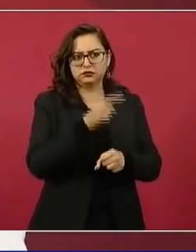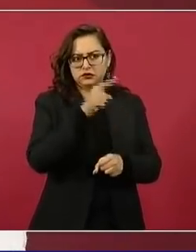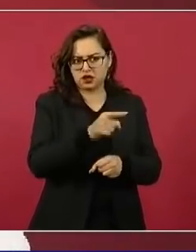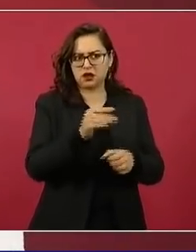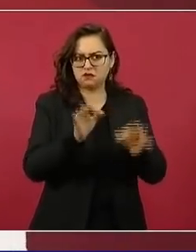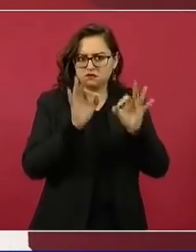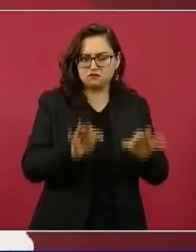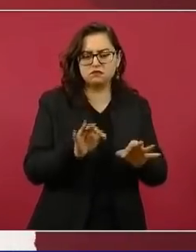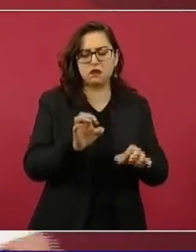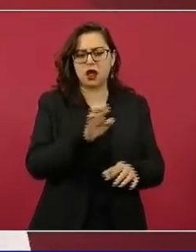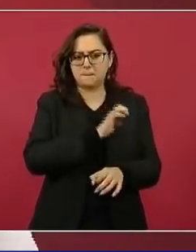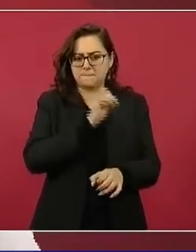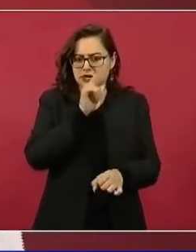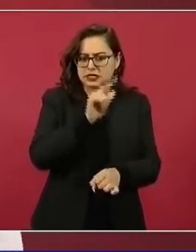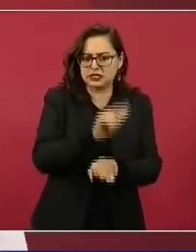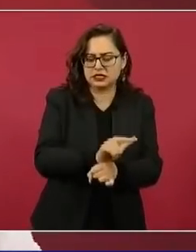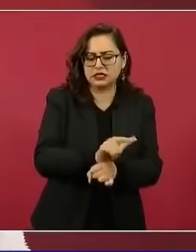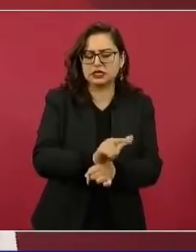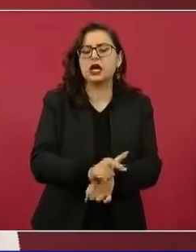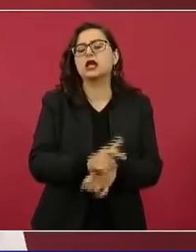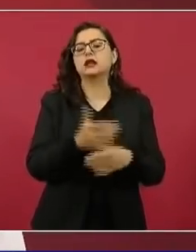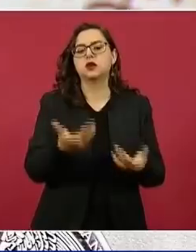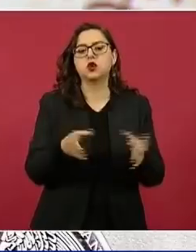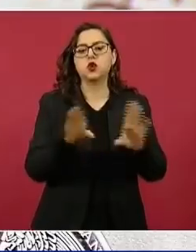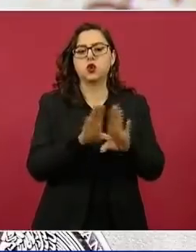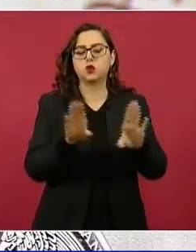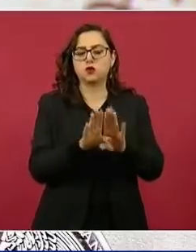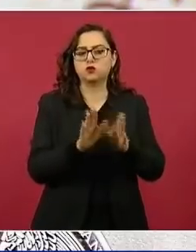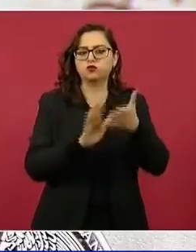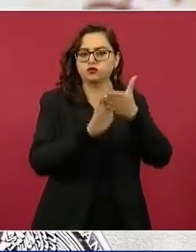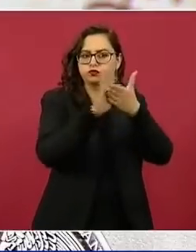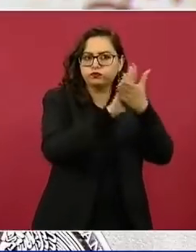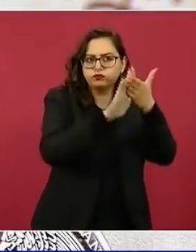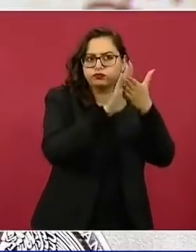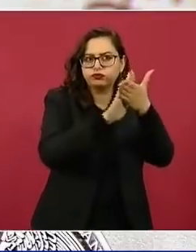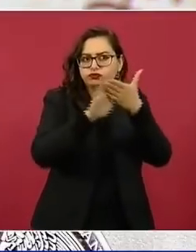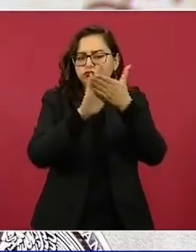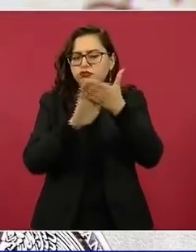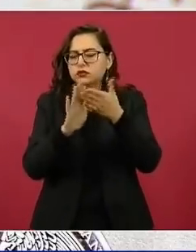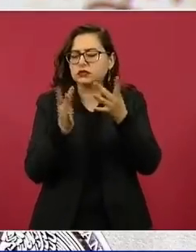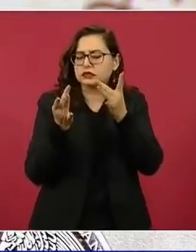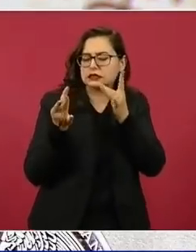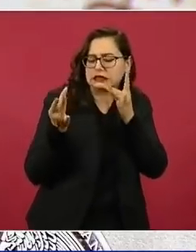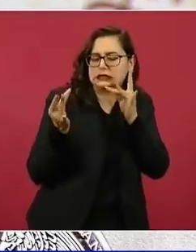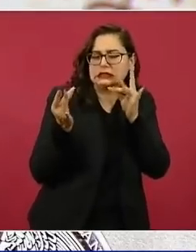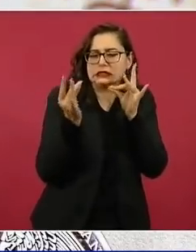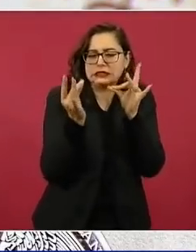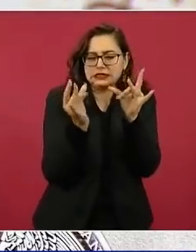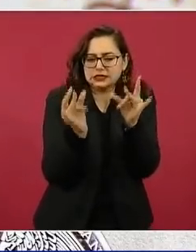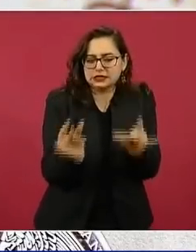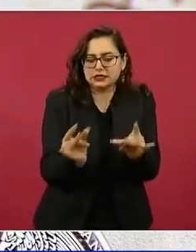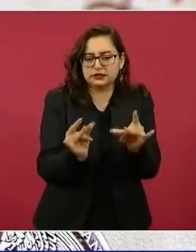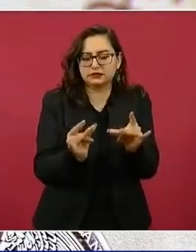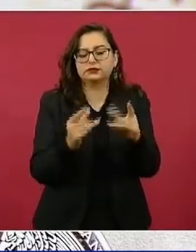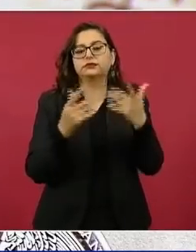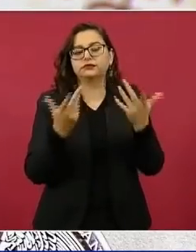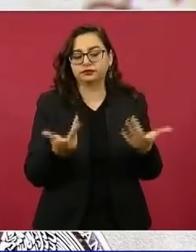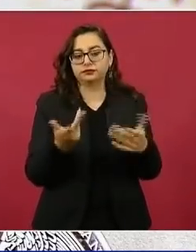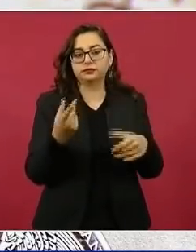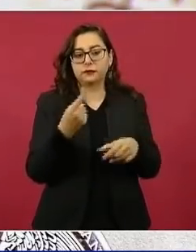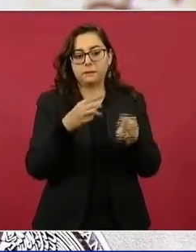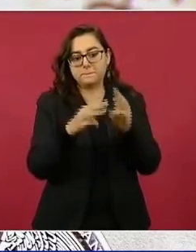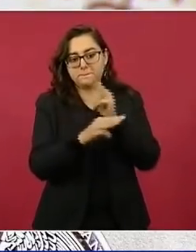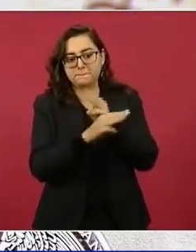que es una suspensión de arcilla de consistencia líquida fina, la cual pigmenta los